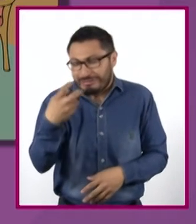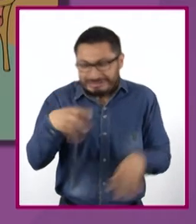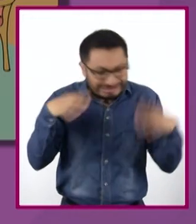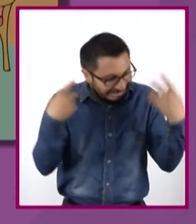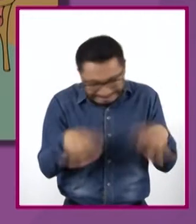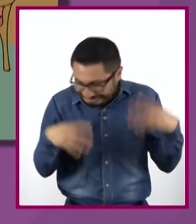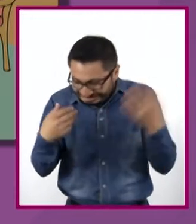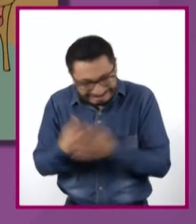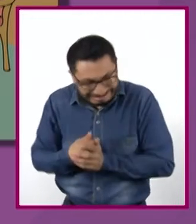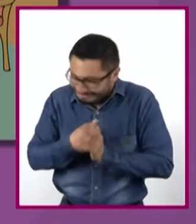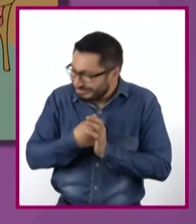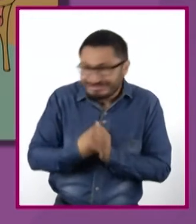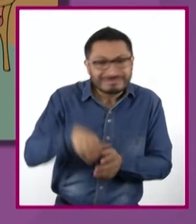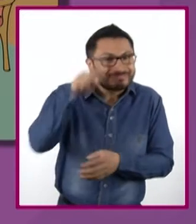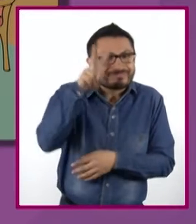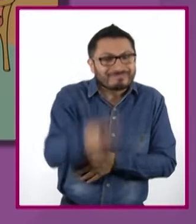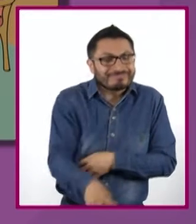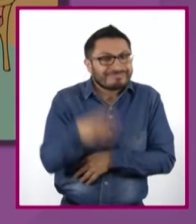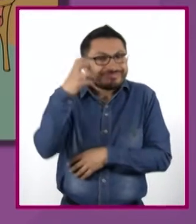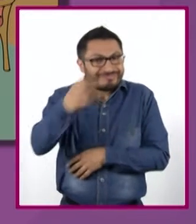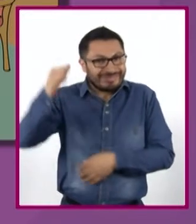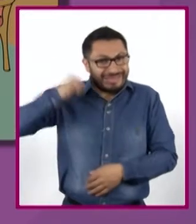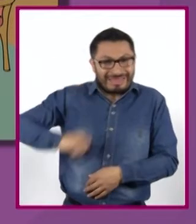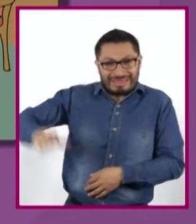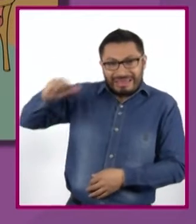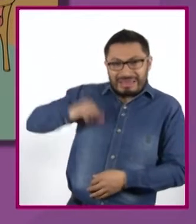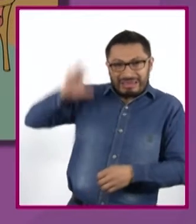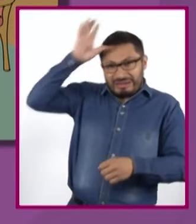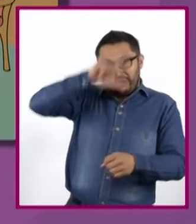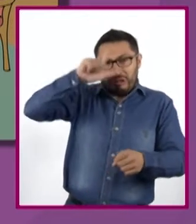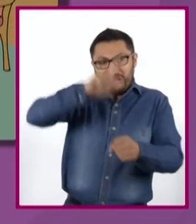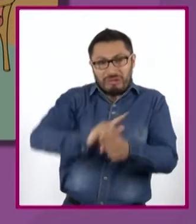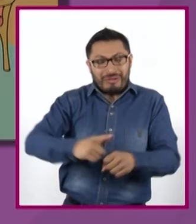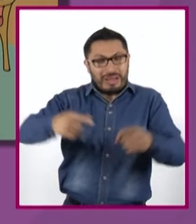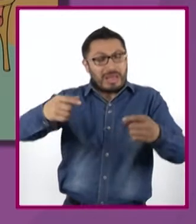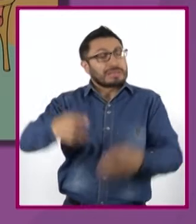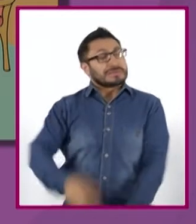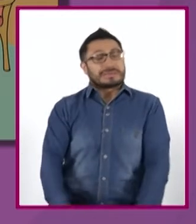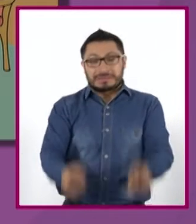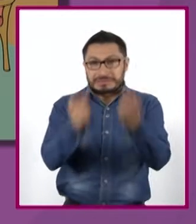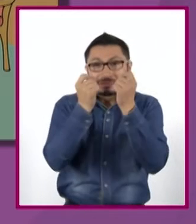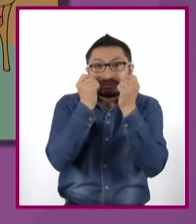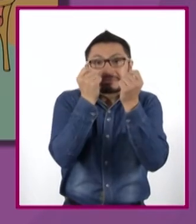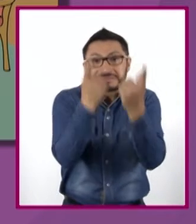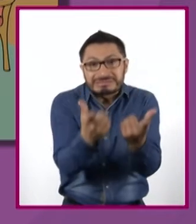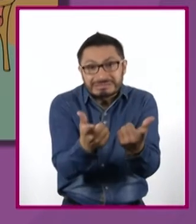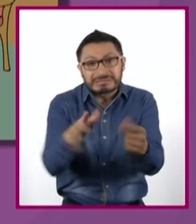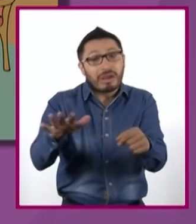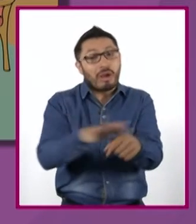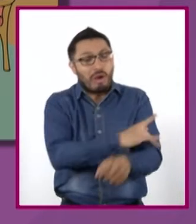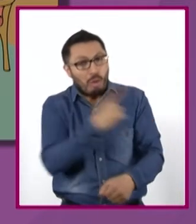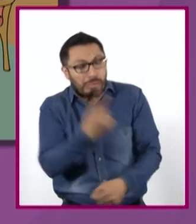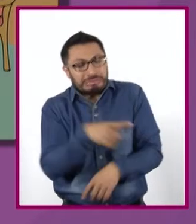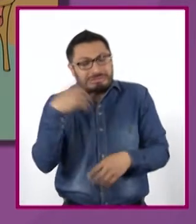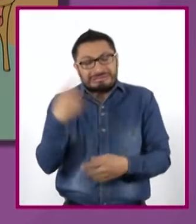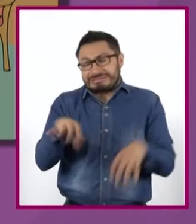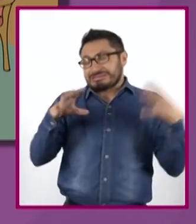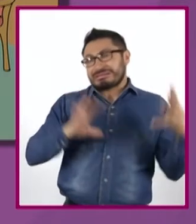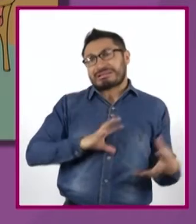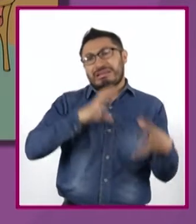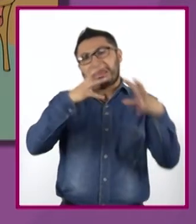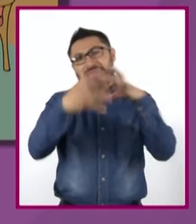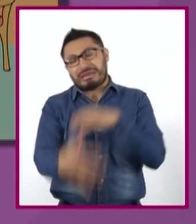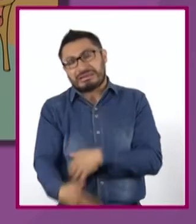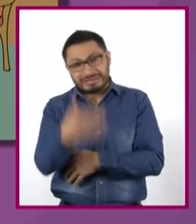Y la verdad es que esas culturas, pues, merecen toda mi admiración. ¿Por qué sobreponerse a un clima así tan